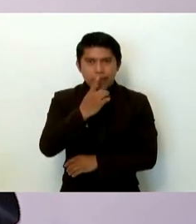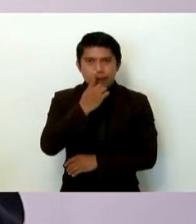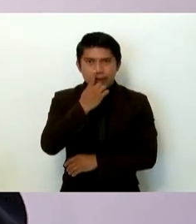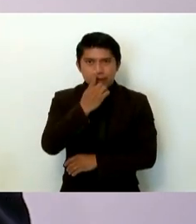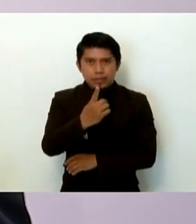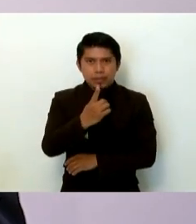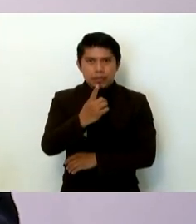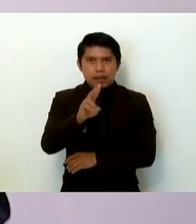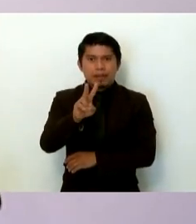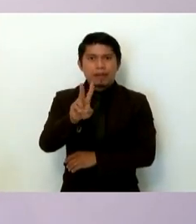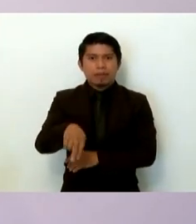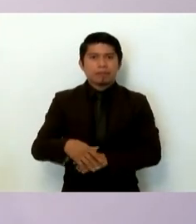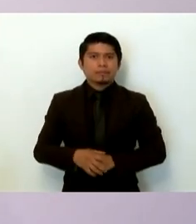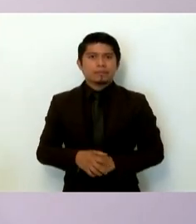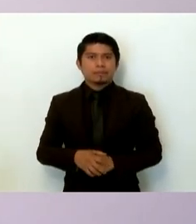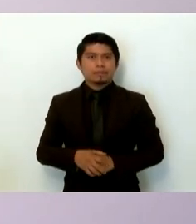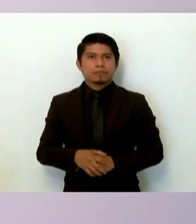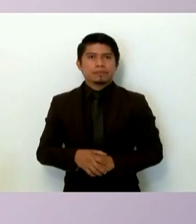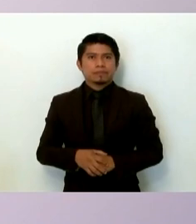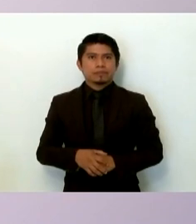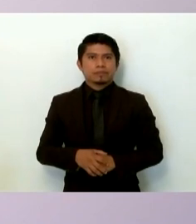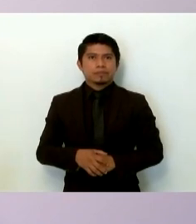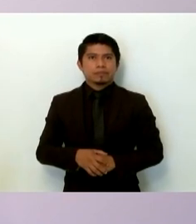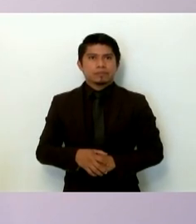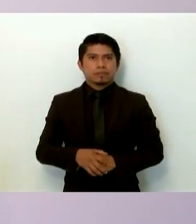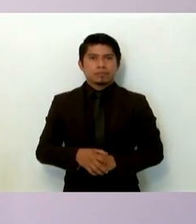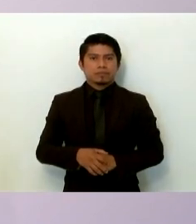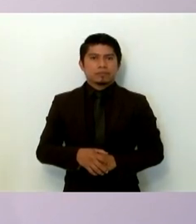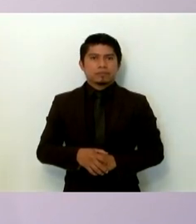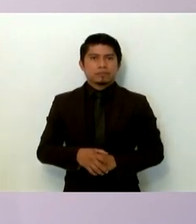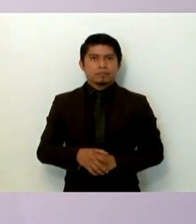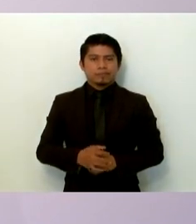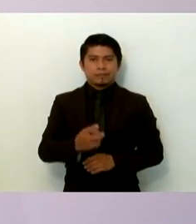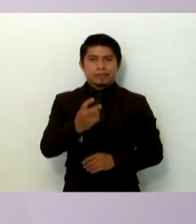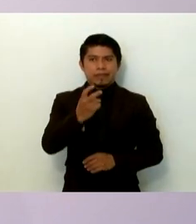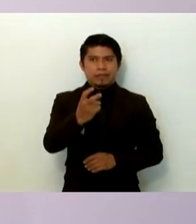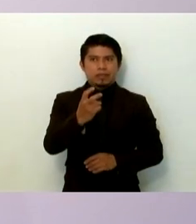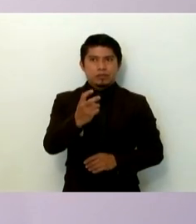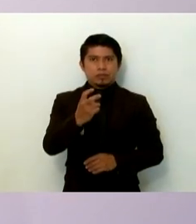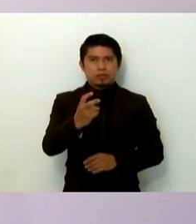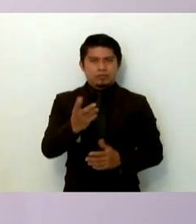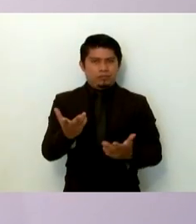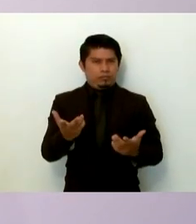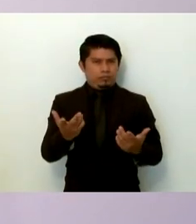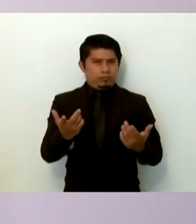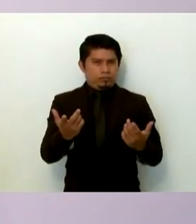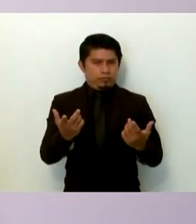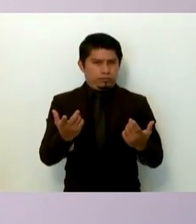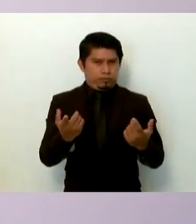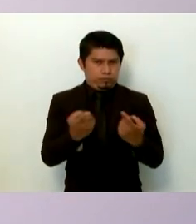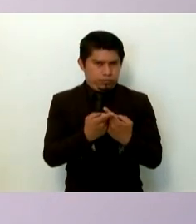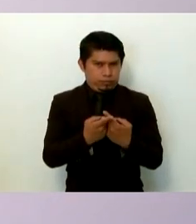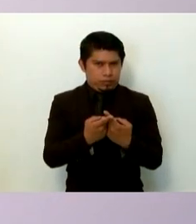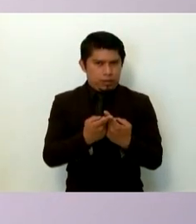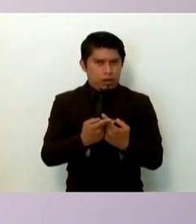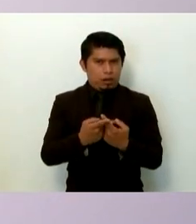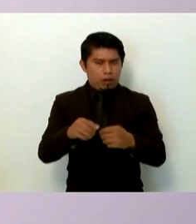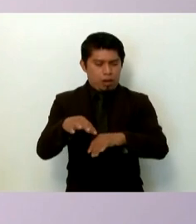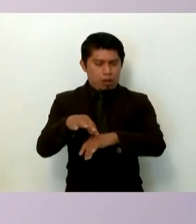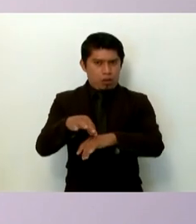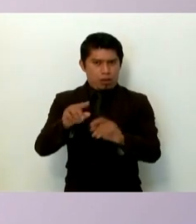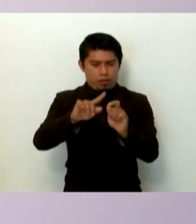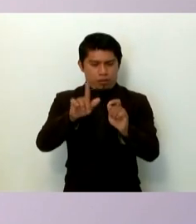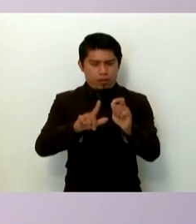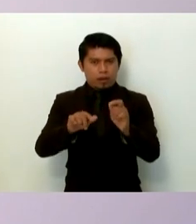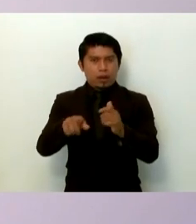la verdad. Ese es un asunto paradójico en la vida de nuestro país. Al presidente